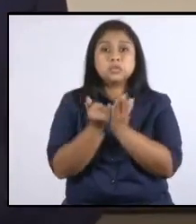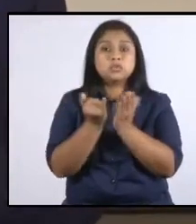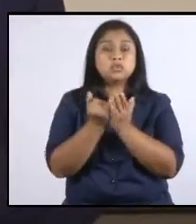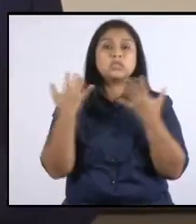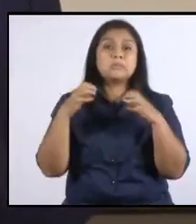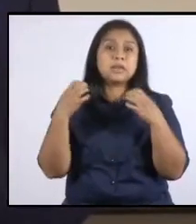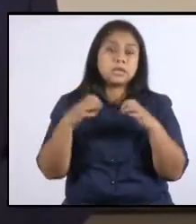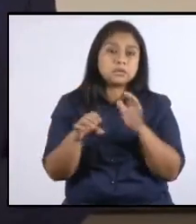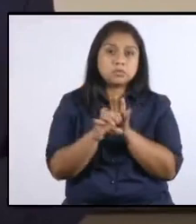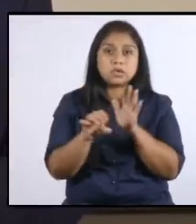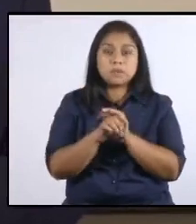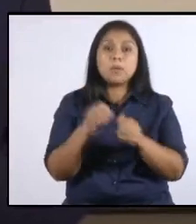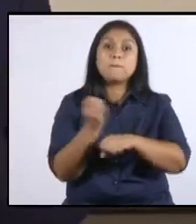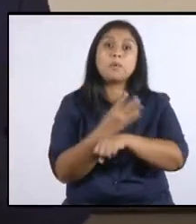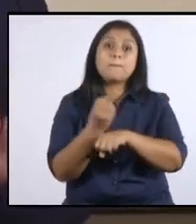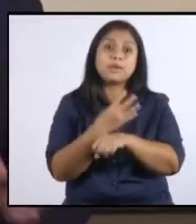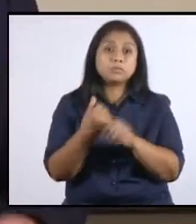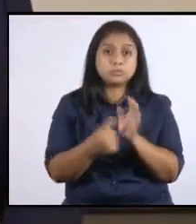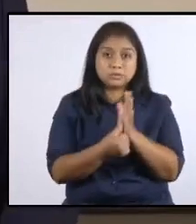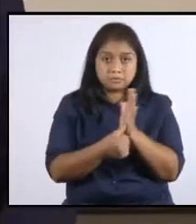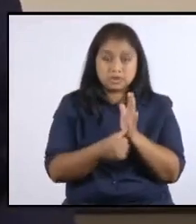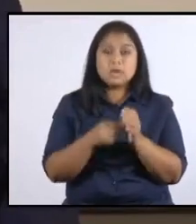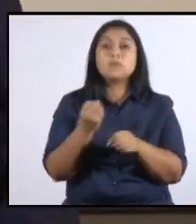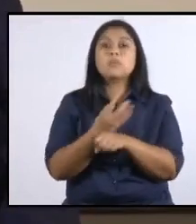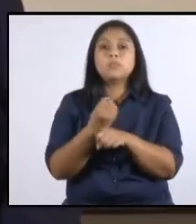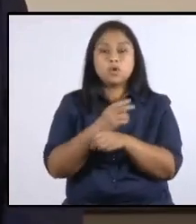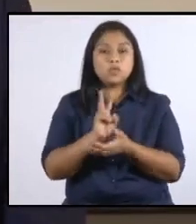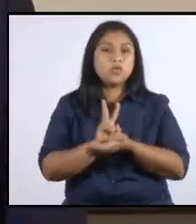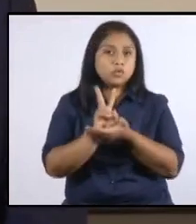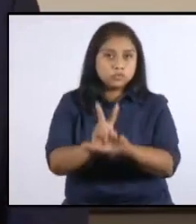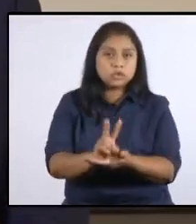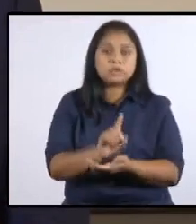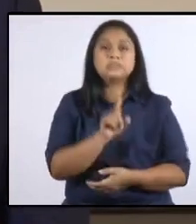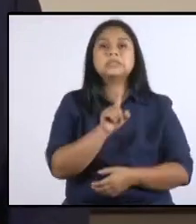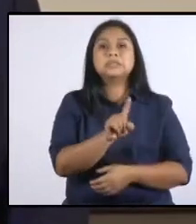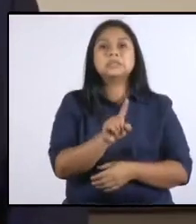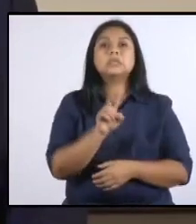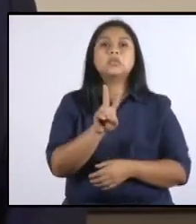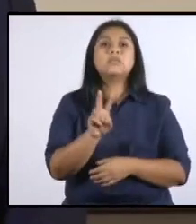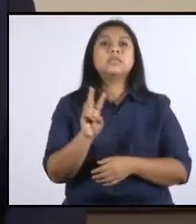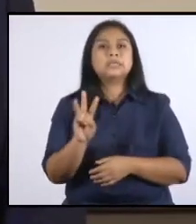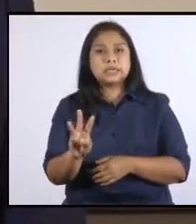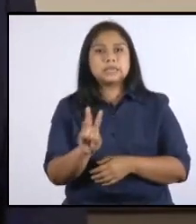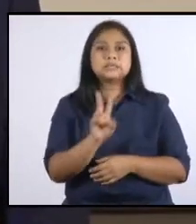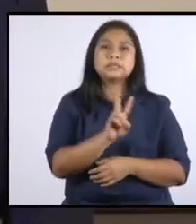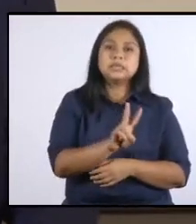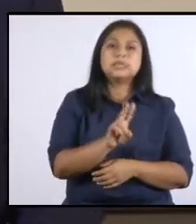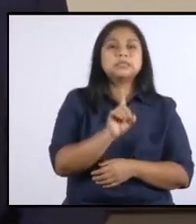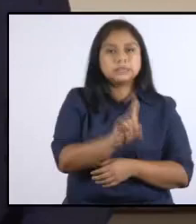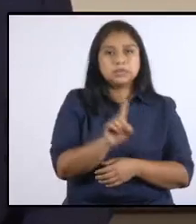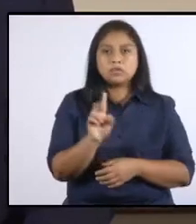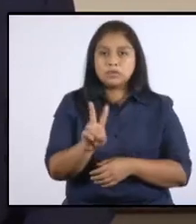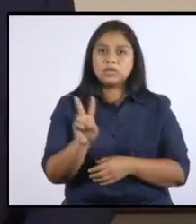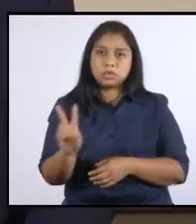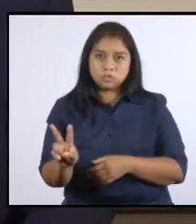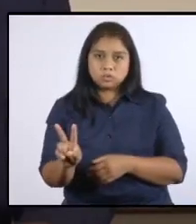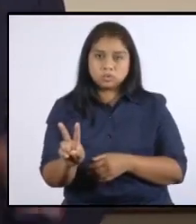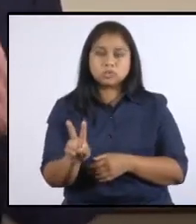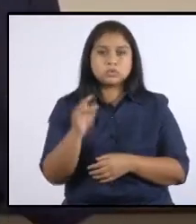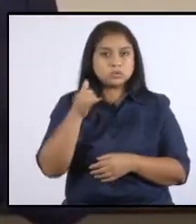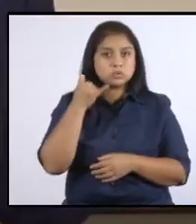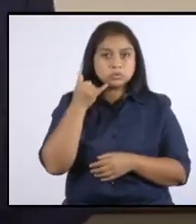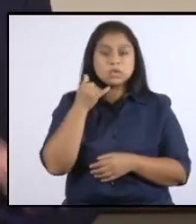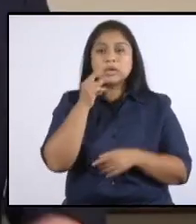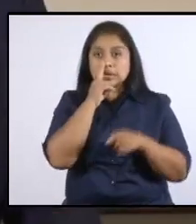como por ejemplo los bomberos municipales y voluntarios a los teléfonos 123, 122 respectivamente y a Sombom